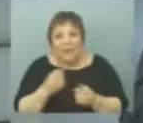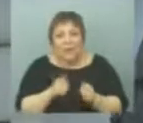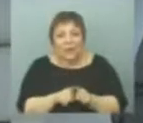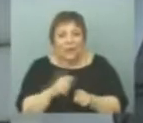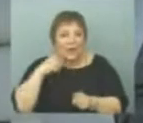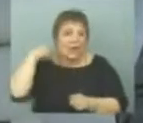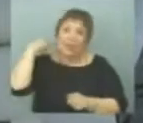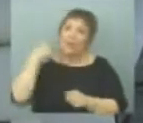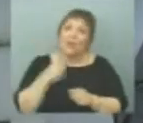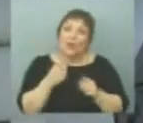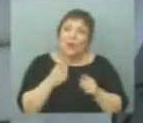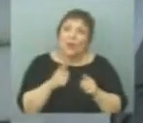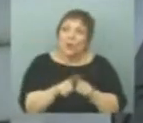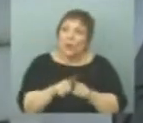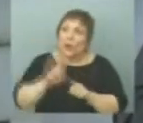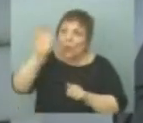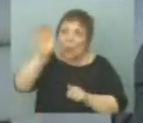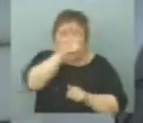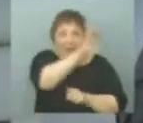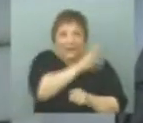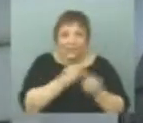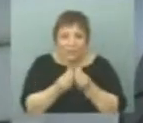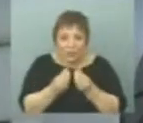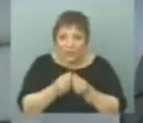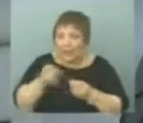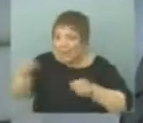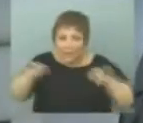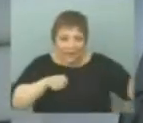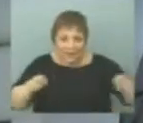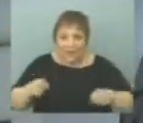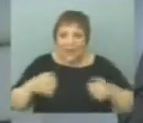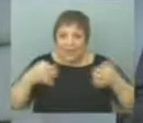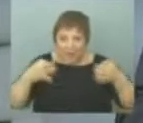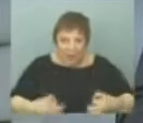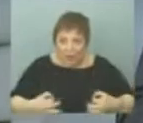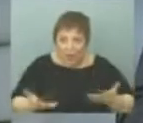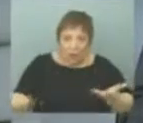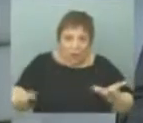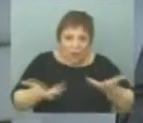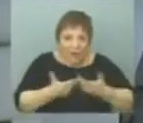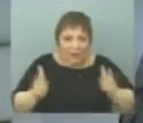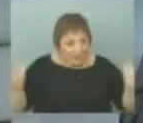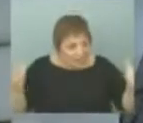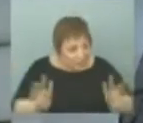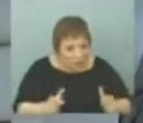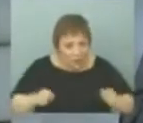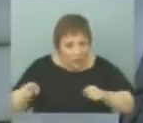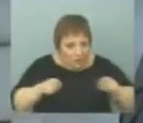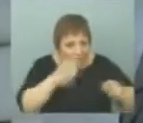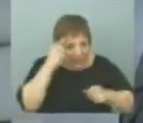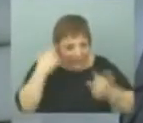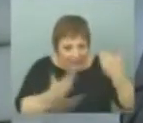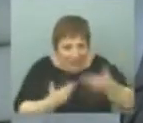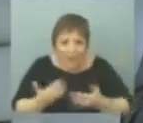en muchos lugares donde usted pueda realmente tener solvencia, coordinación y un ámbito para